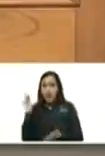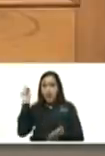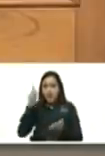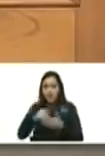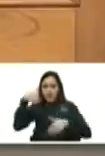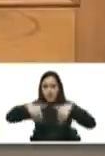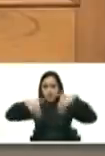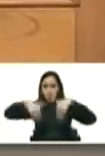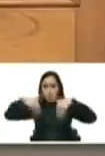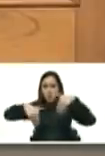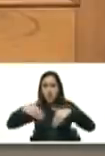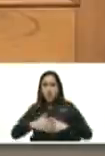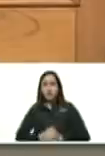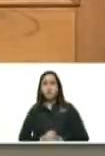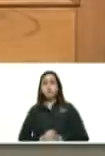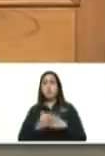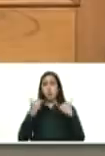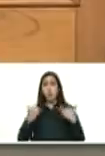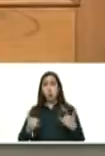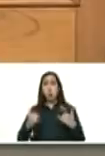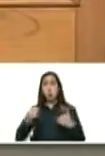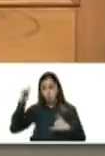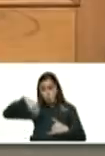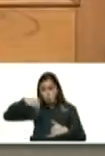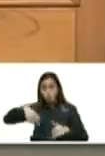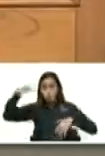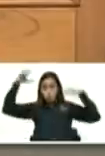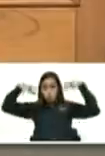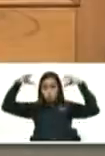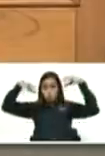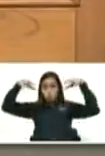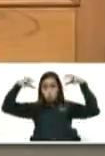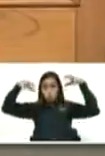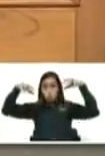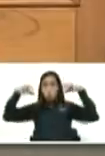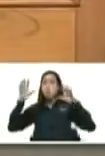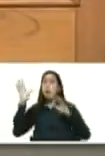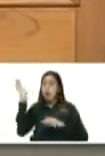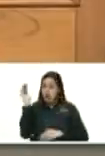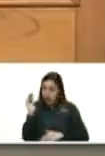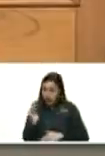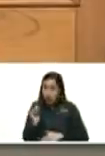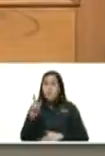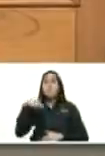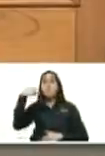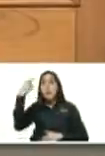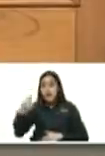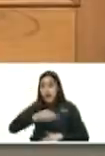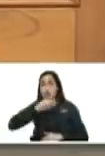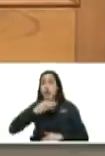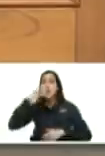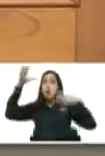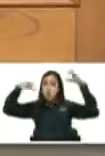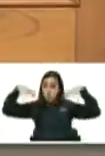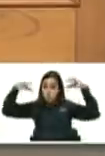hoy estuvo lloviendo se pronostican lluvias me dicen mañana en la tarde